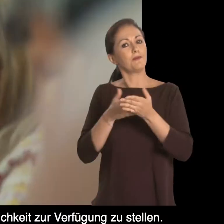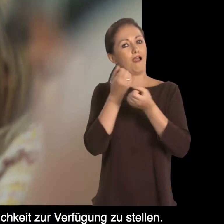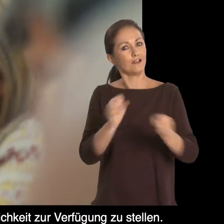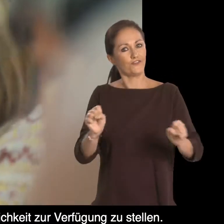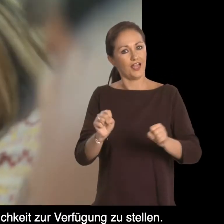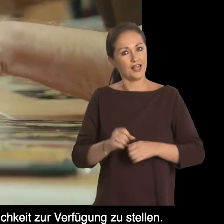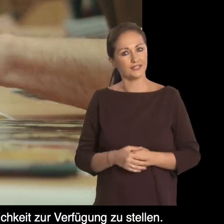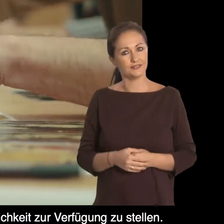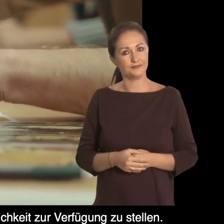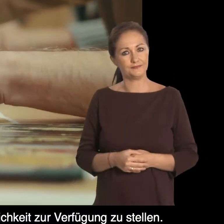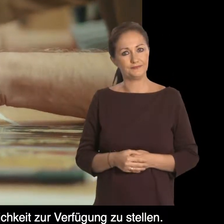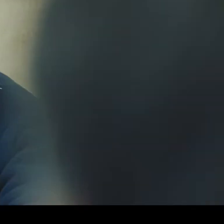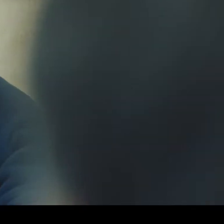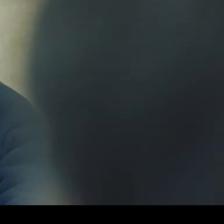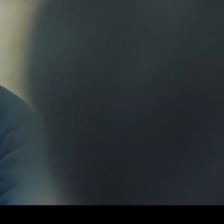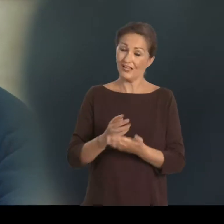¿Cómo es?